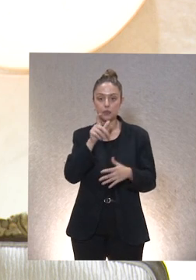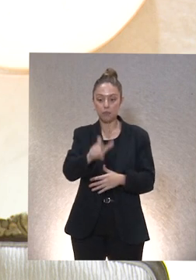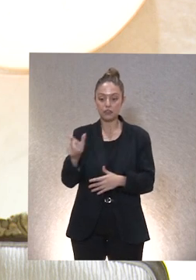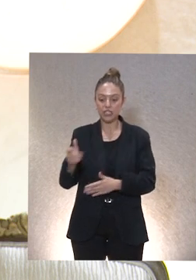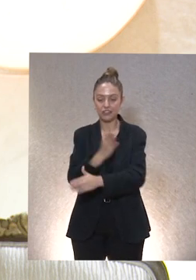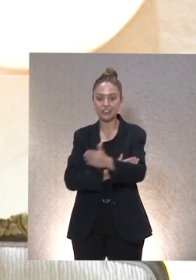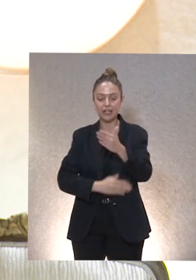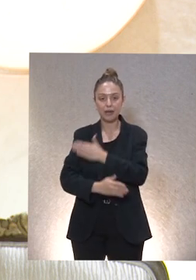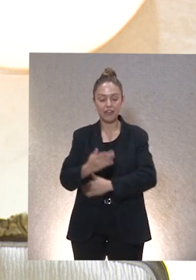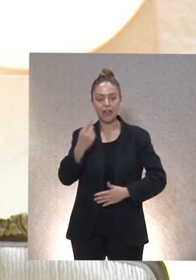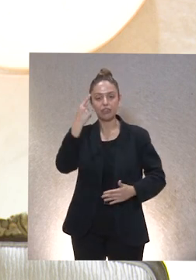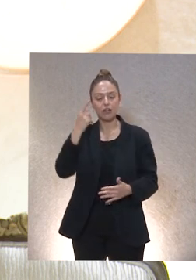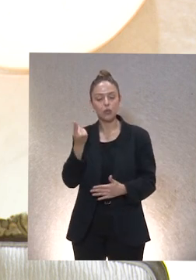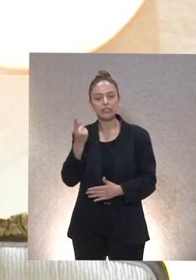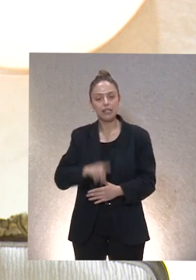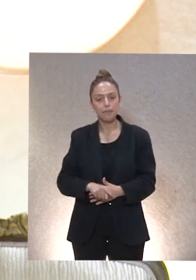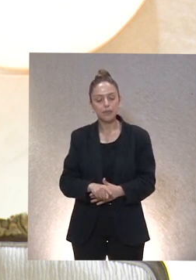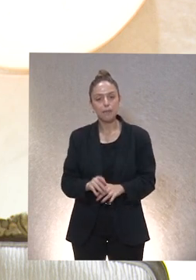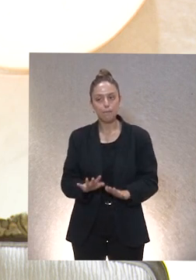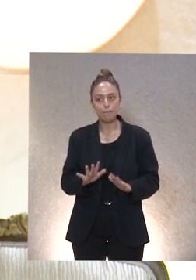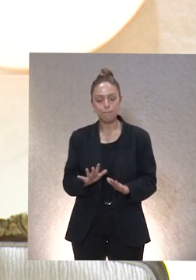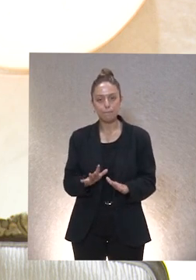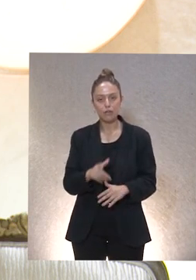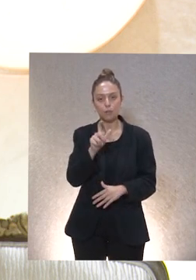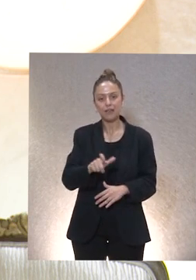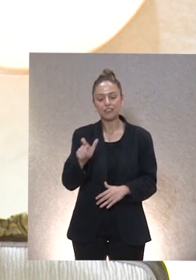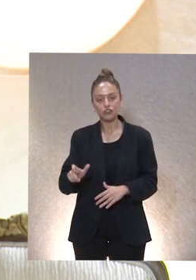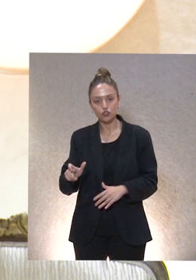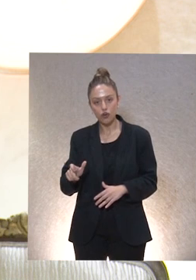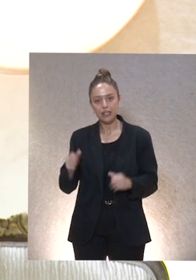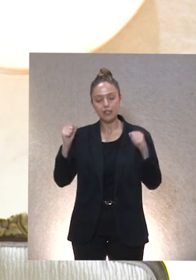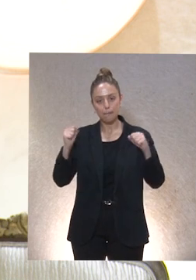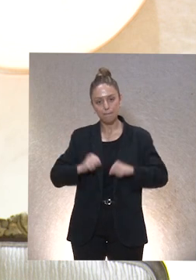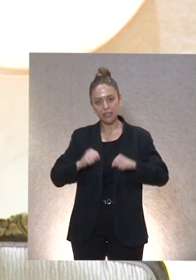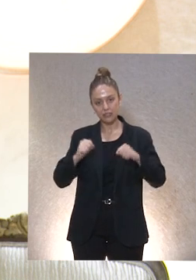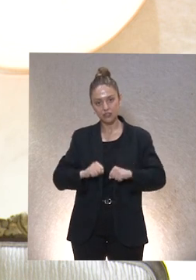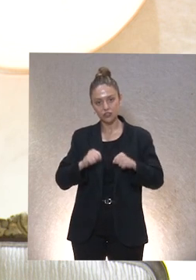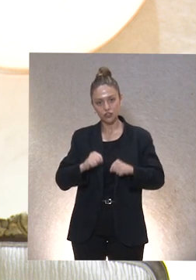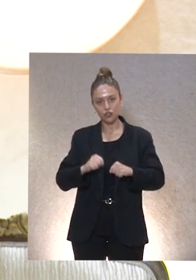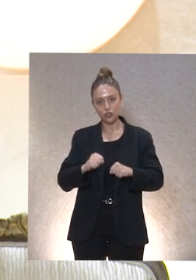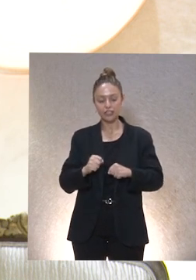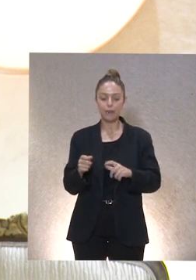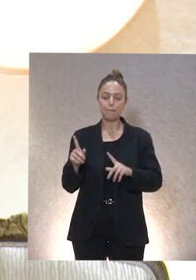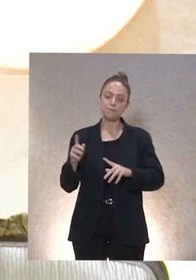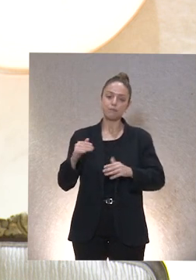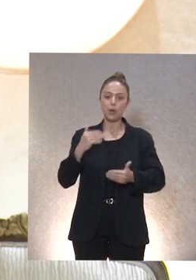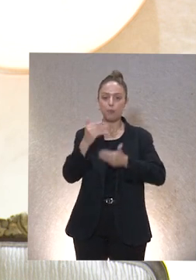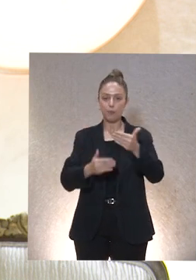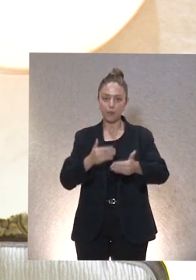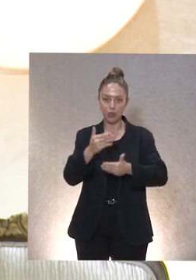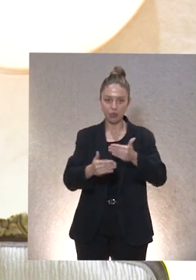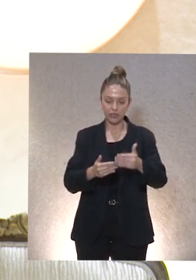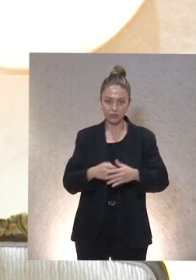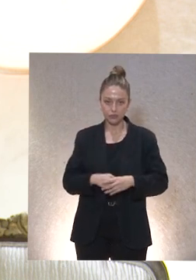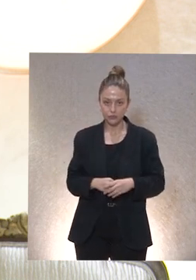con discapacidad intelectual, pero también con personas mayores en proceso de fragilización. En